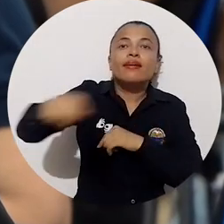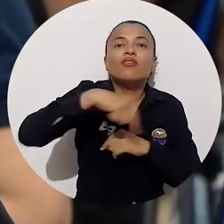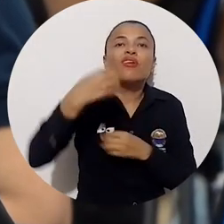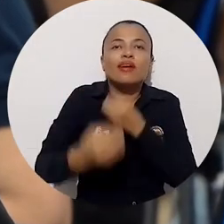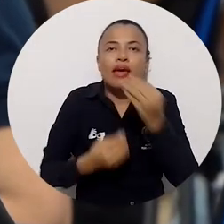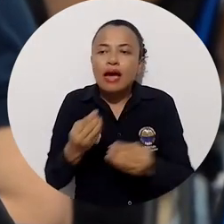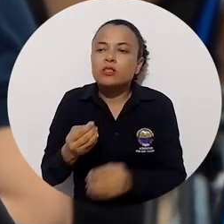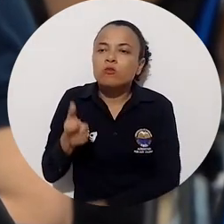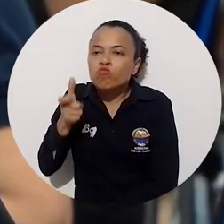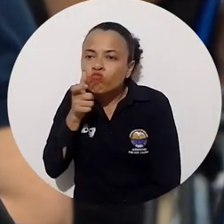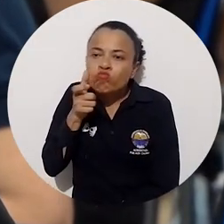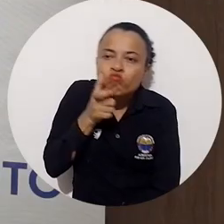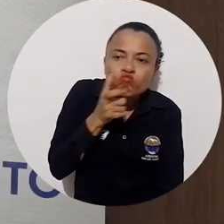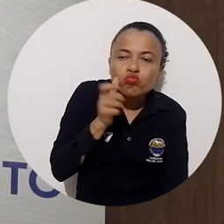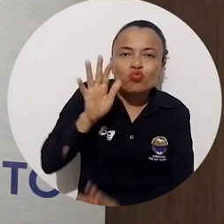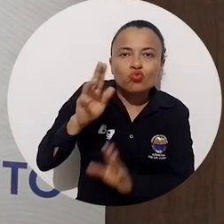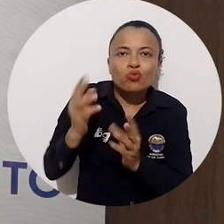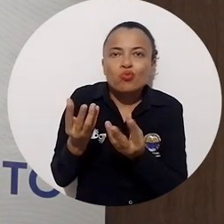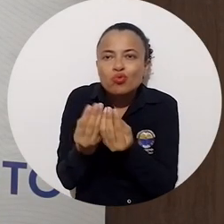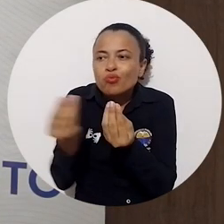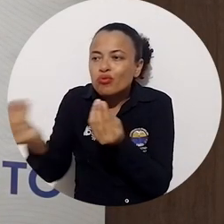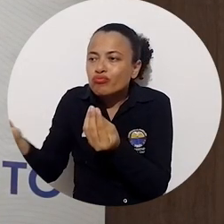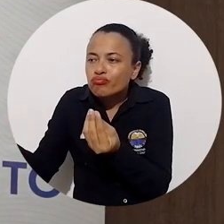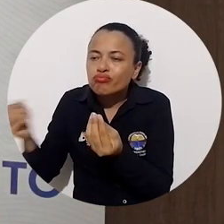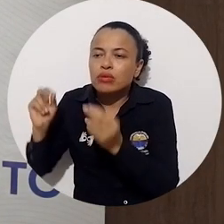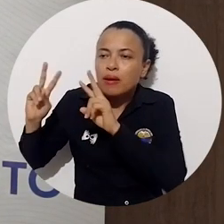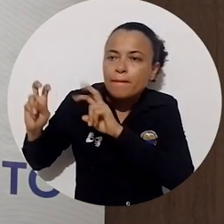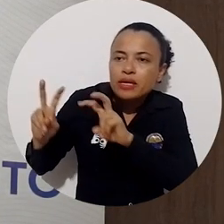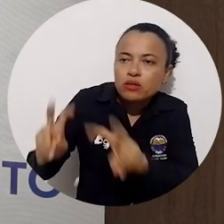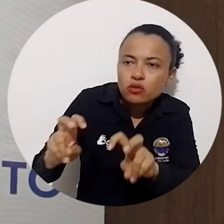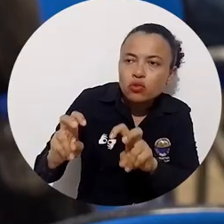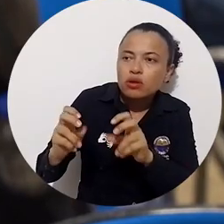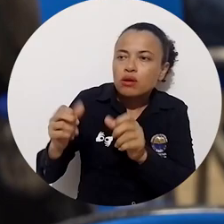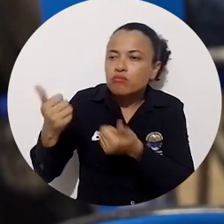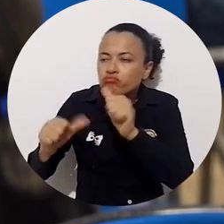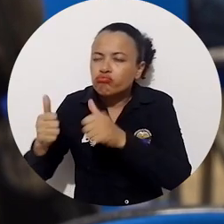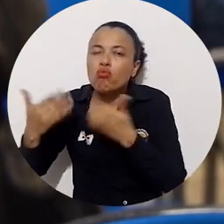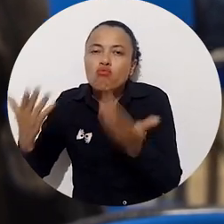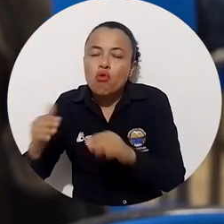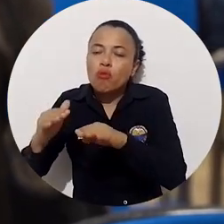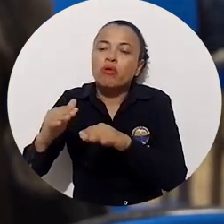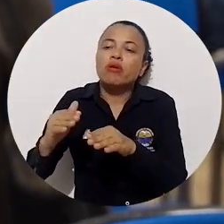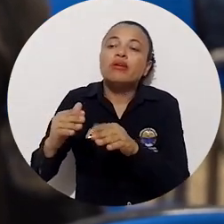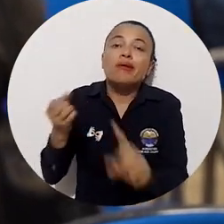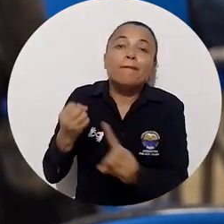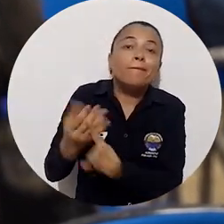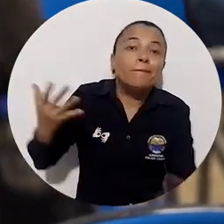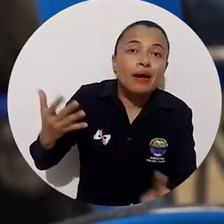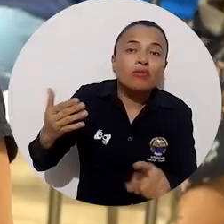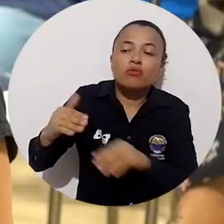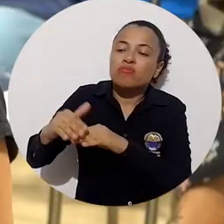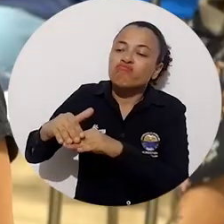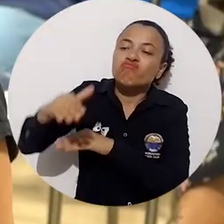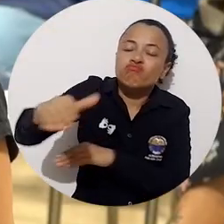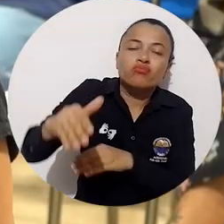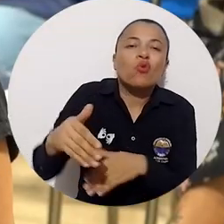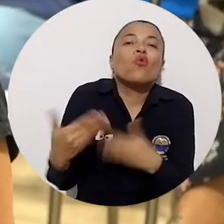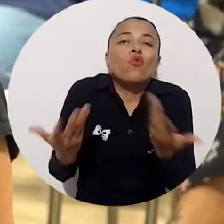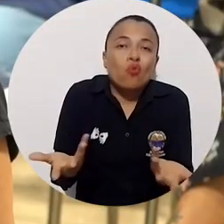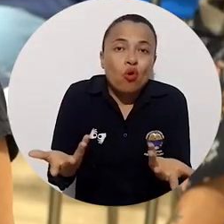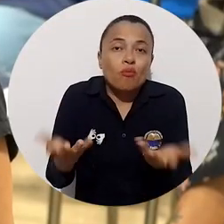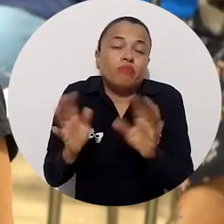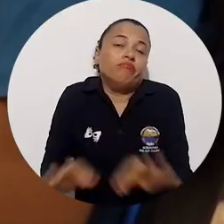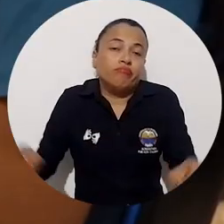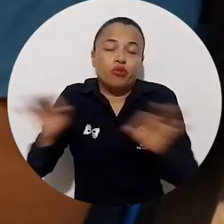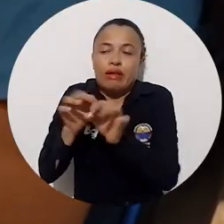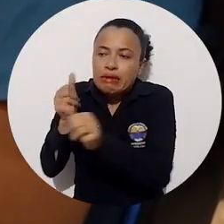universidad haga un control a las investigaciones, algún control, una valoración de si cada investigación, cuál